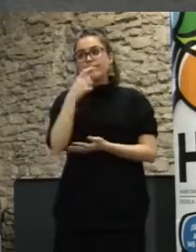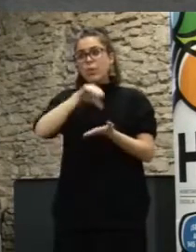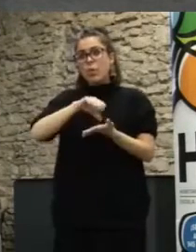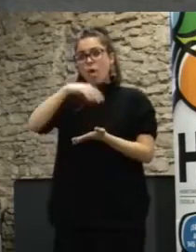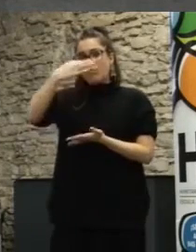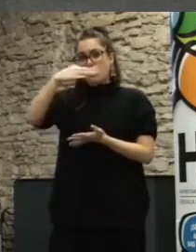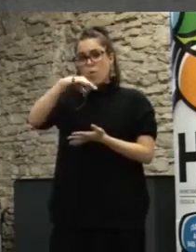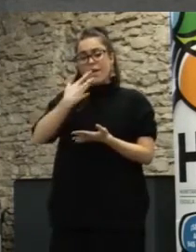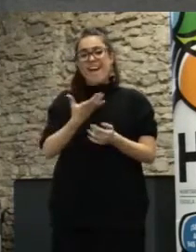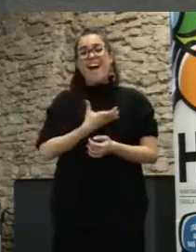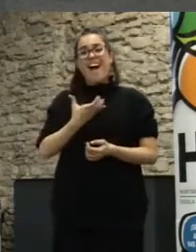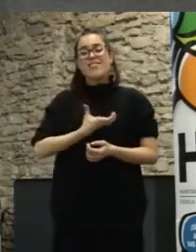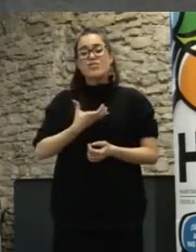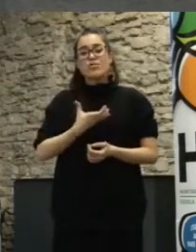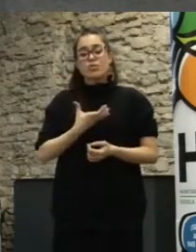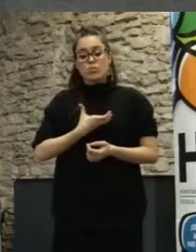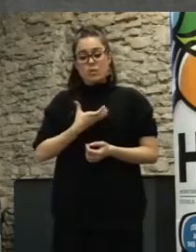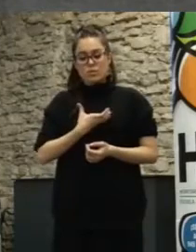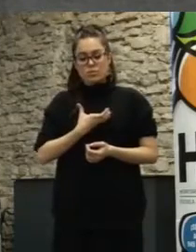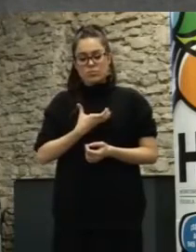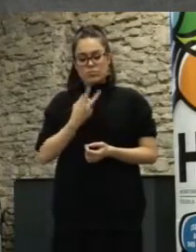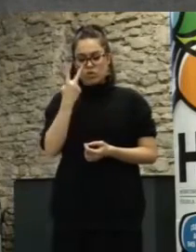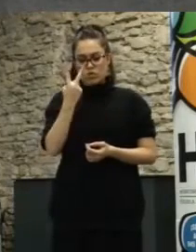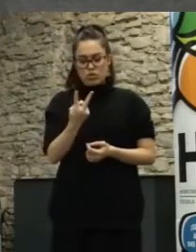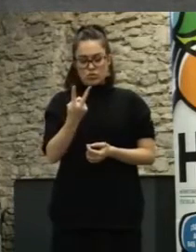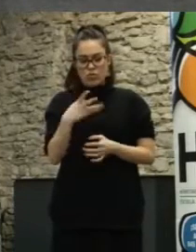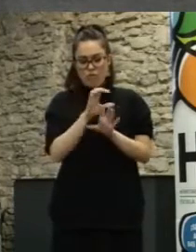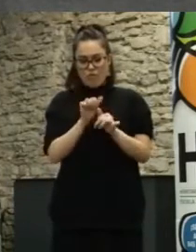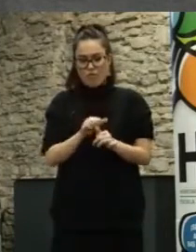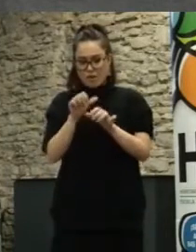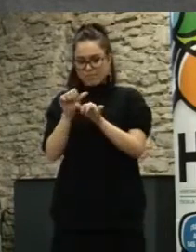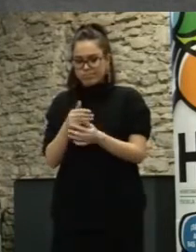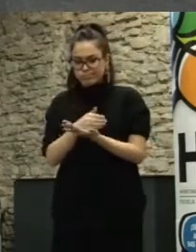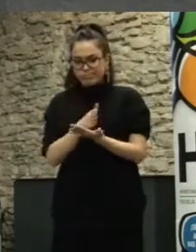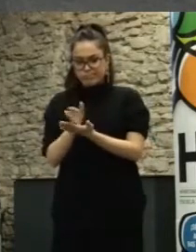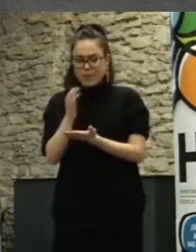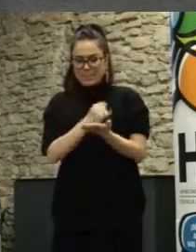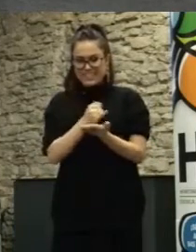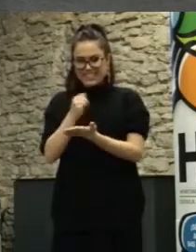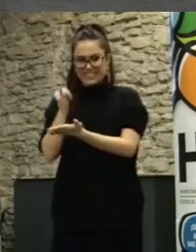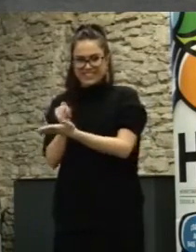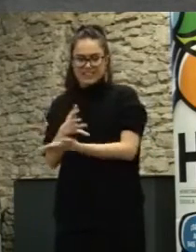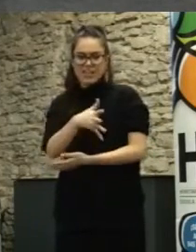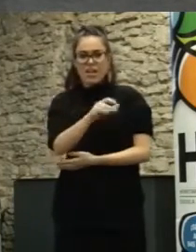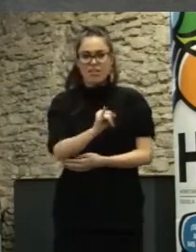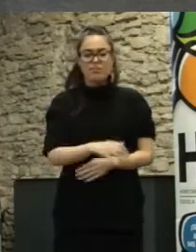el ayuntamiento tiene los canales adecuados para poder actuar sobre unos ámbitos y otros ¿no? de esta manera